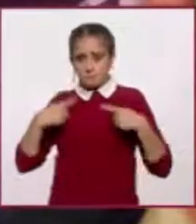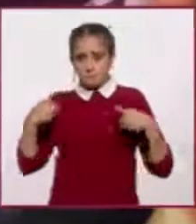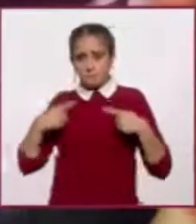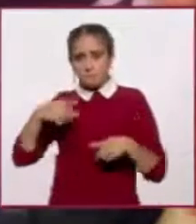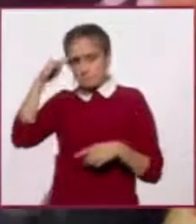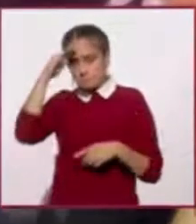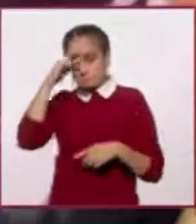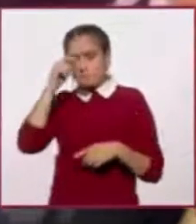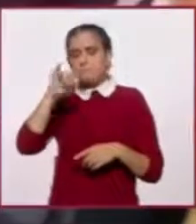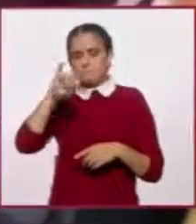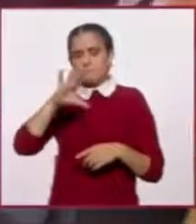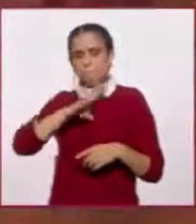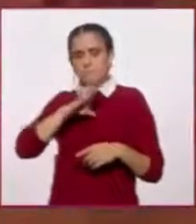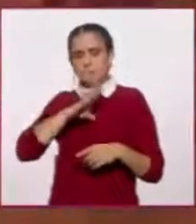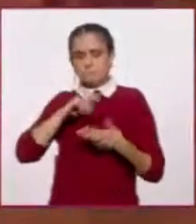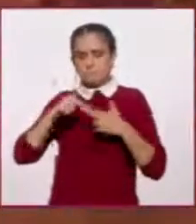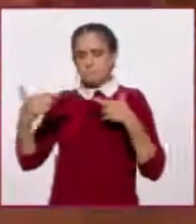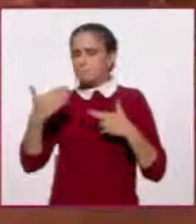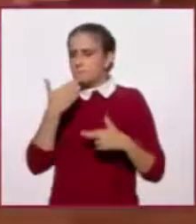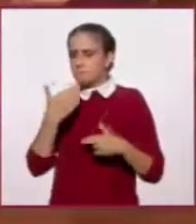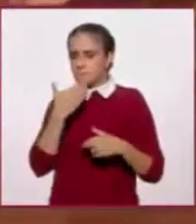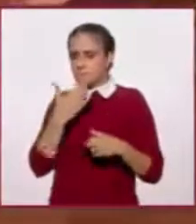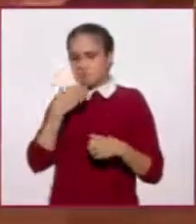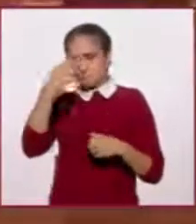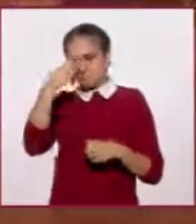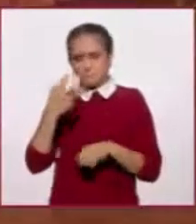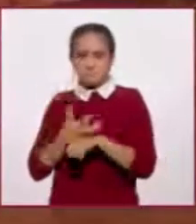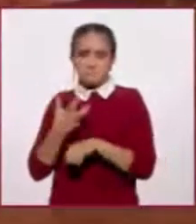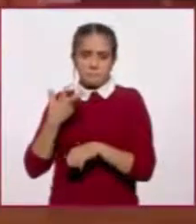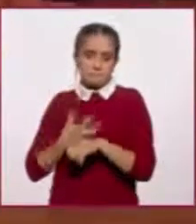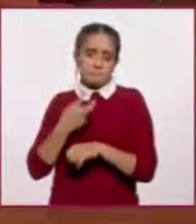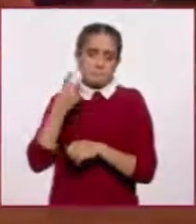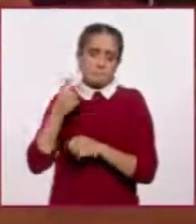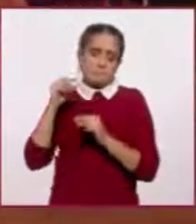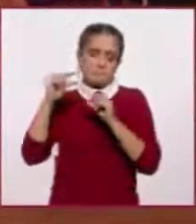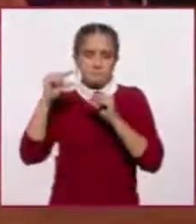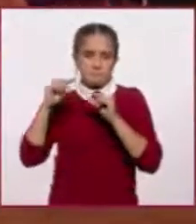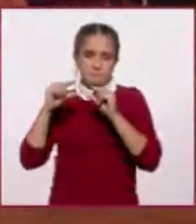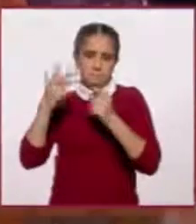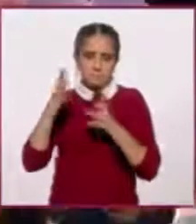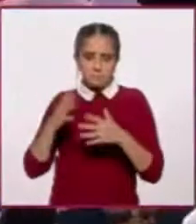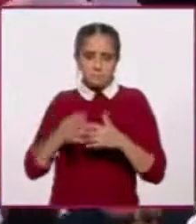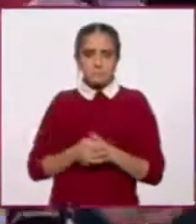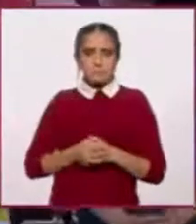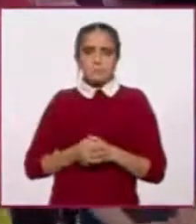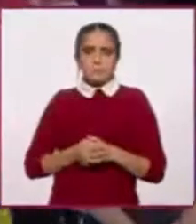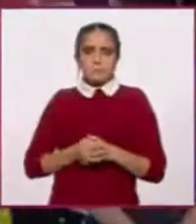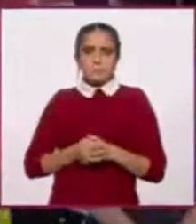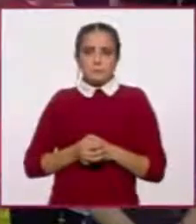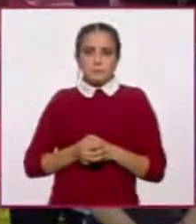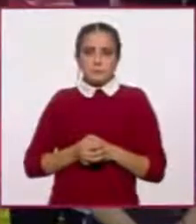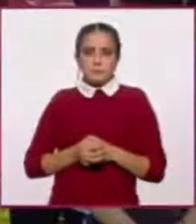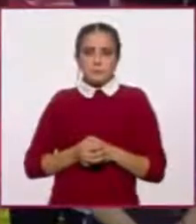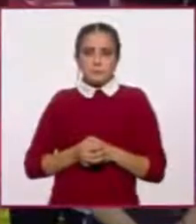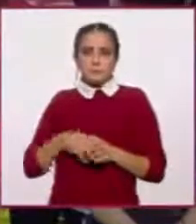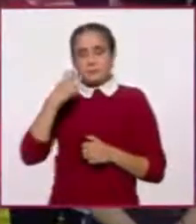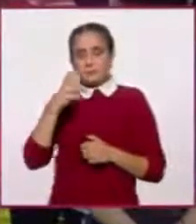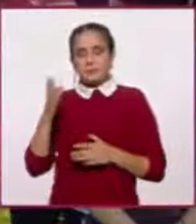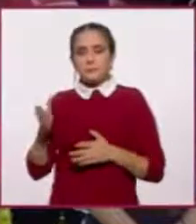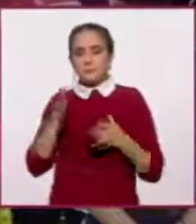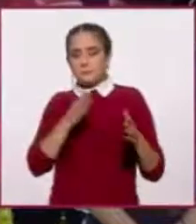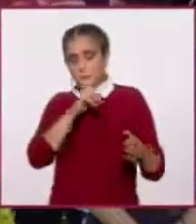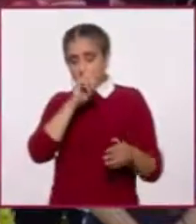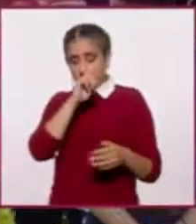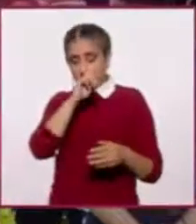es buena o muy buena. Y finalmente, vendría, lo que tiene que colocar un dato que puede ser más delicado de esta visita, en